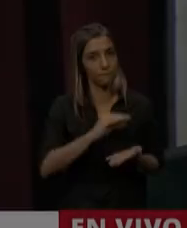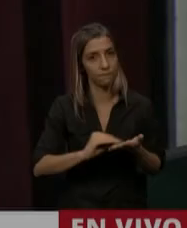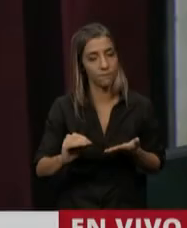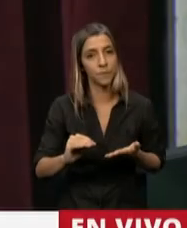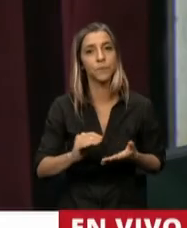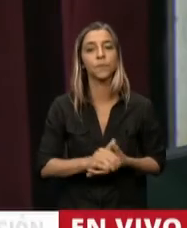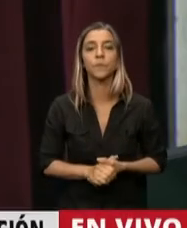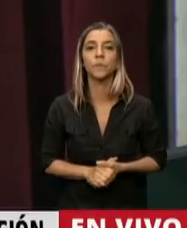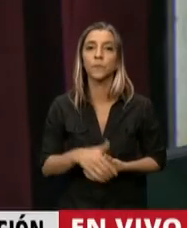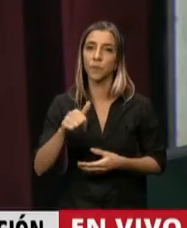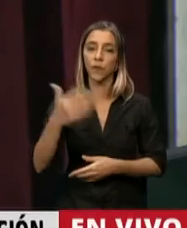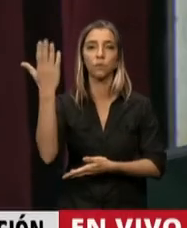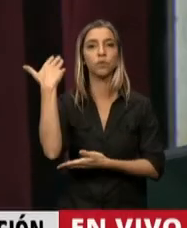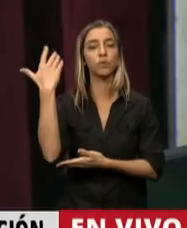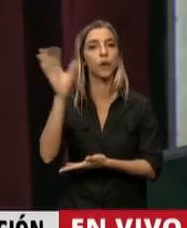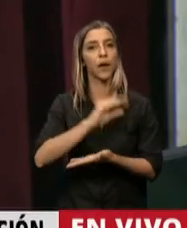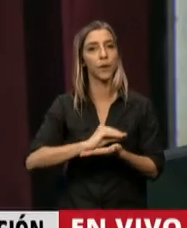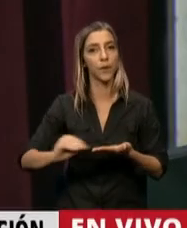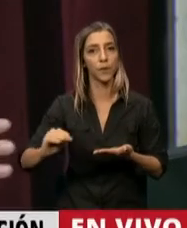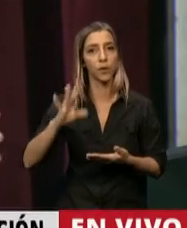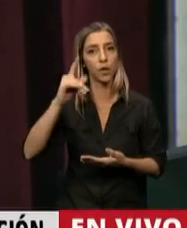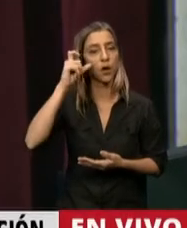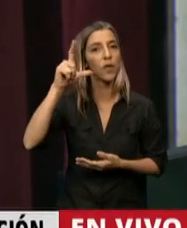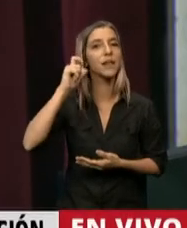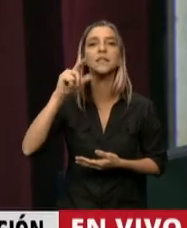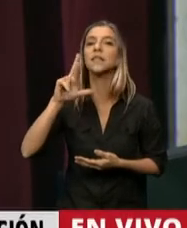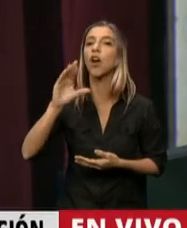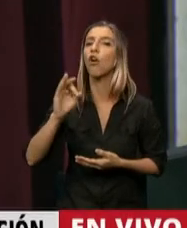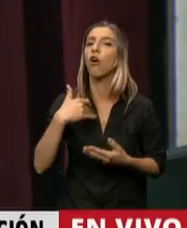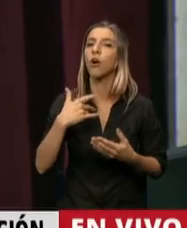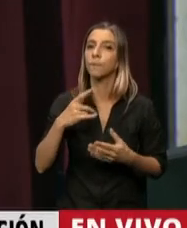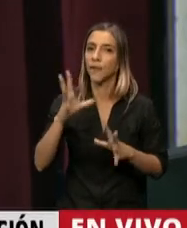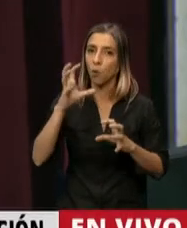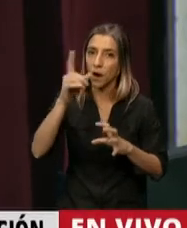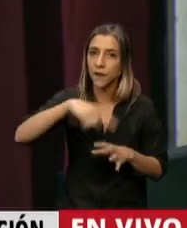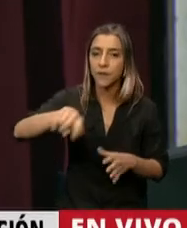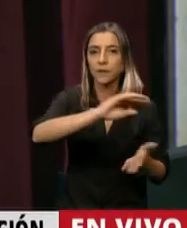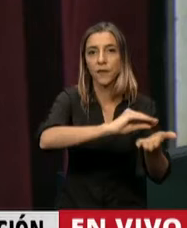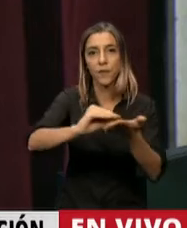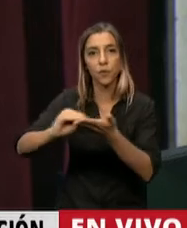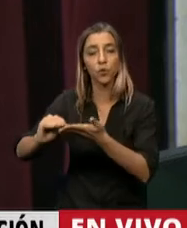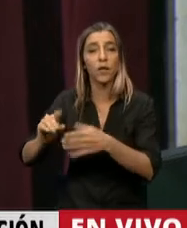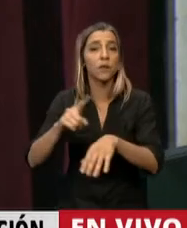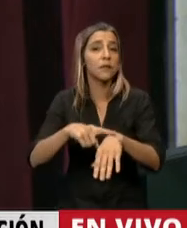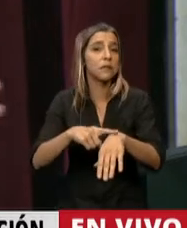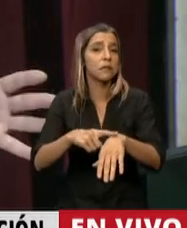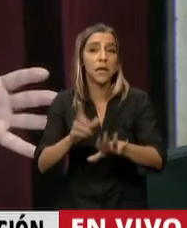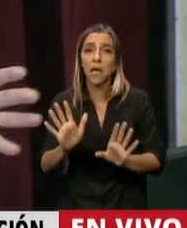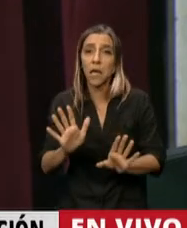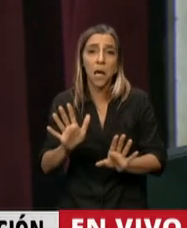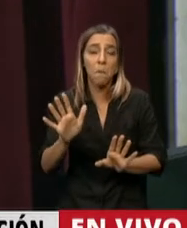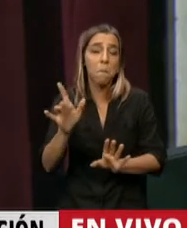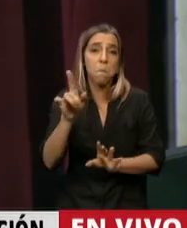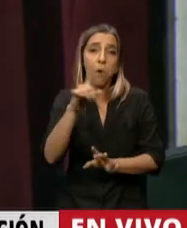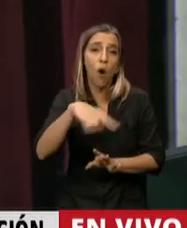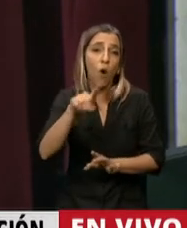En el uso de la palabra el diputado Gonzalo del Cerro. Le recuerdo a los señores diputados y diputadas que el tiempo no me lo ocupan a mí, se lo ocupan a